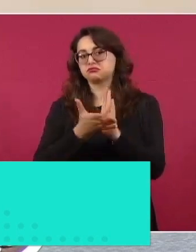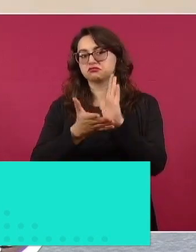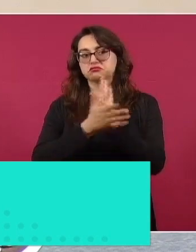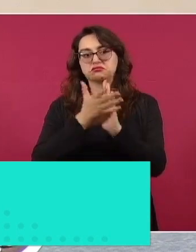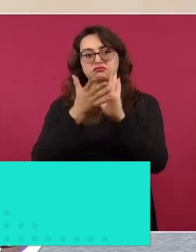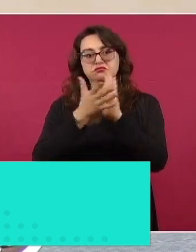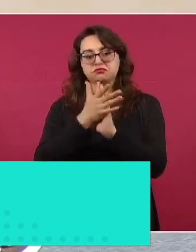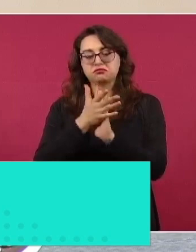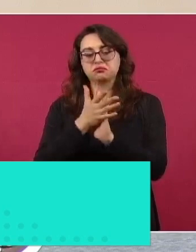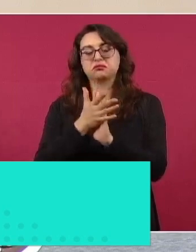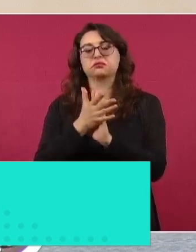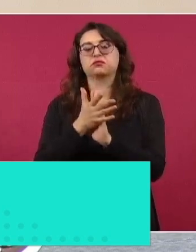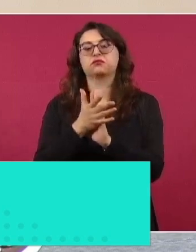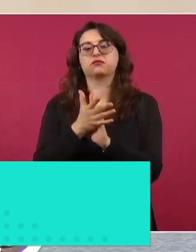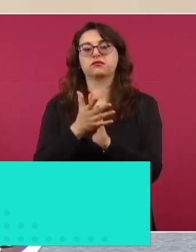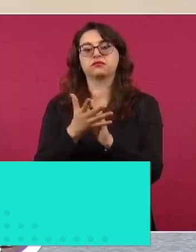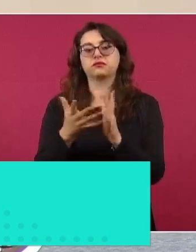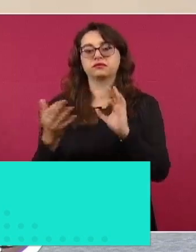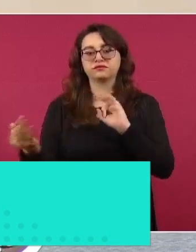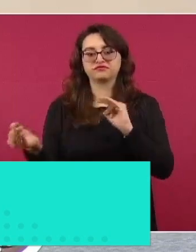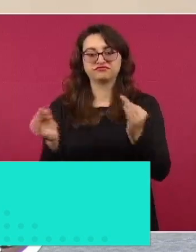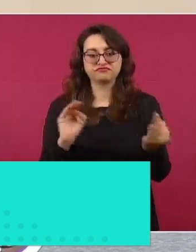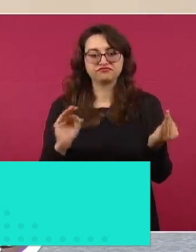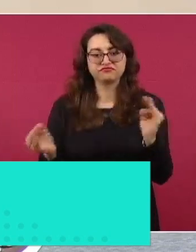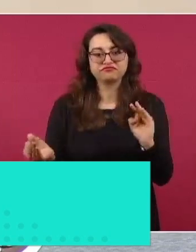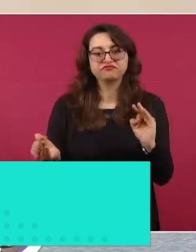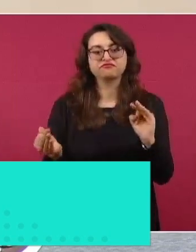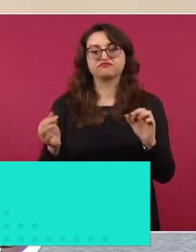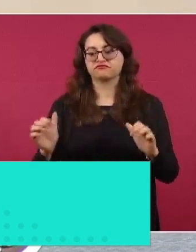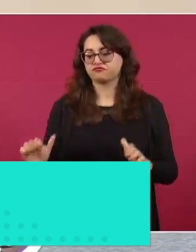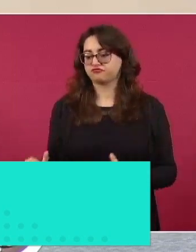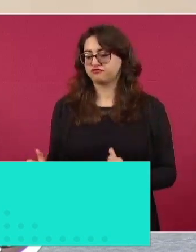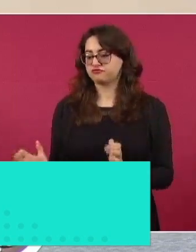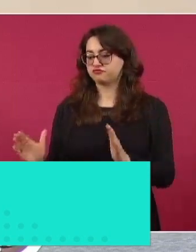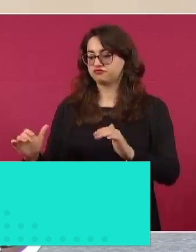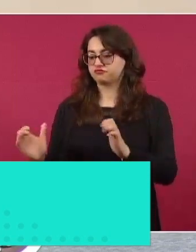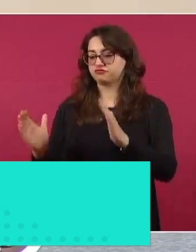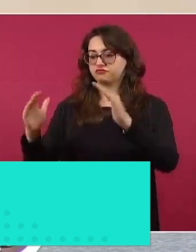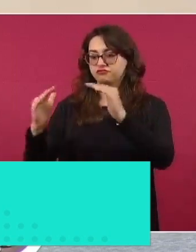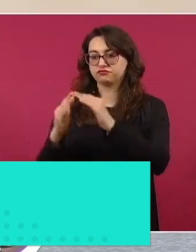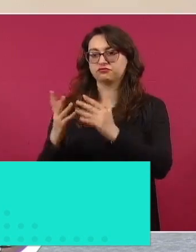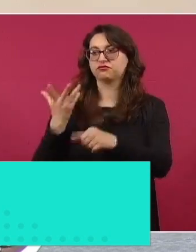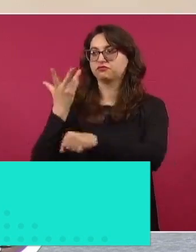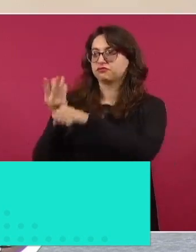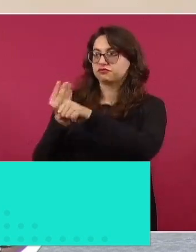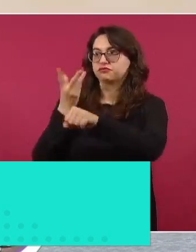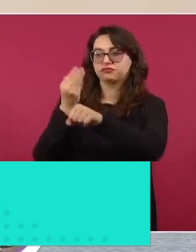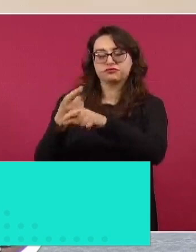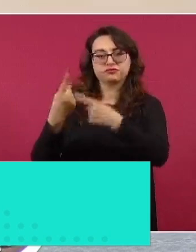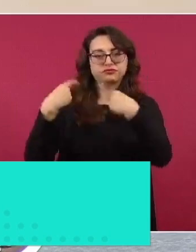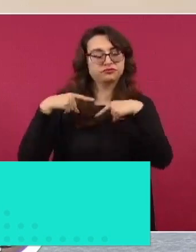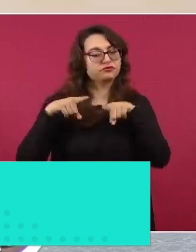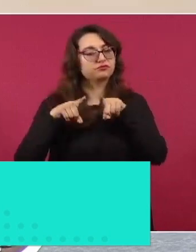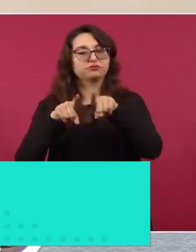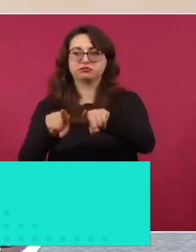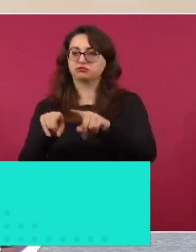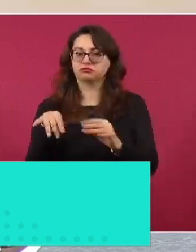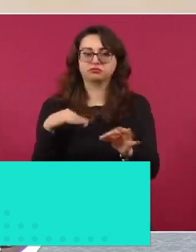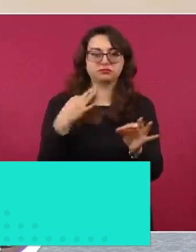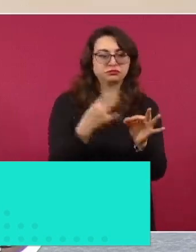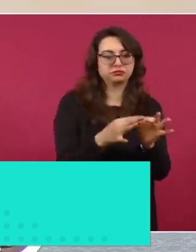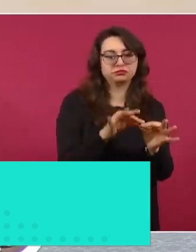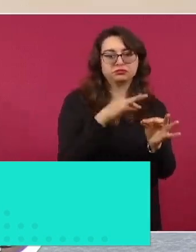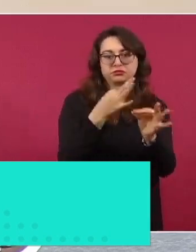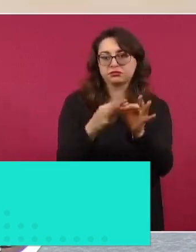desarrollan tanto en la troncal como en las obras complementarias, de manera que los